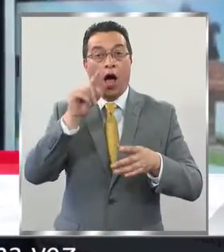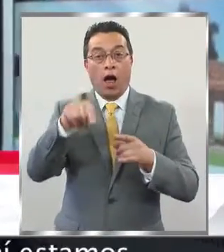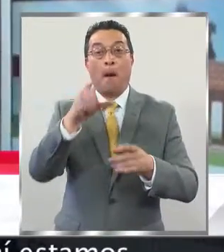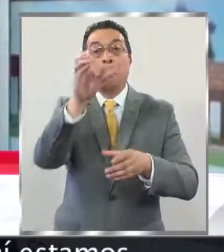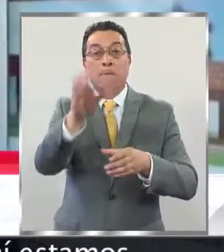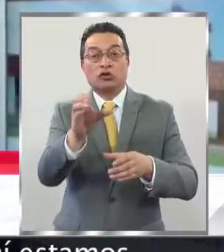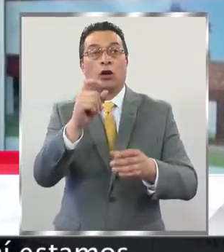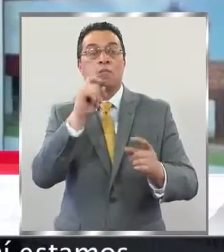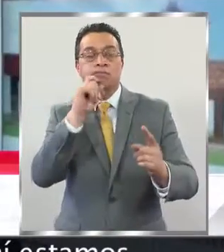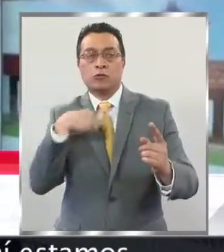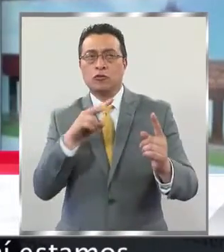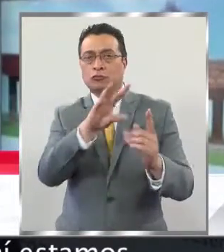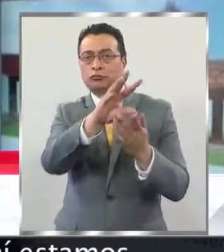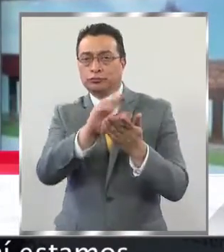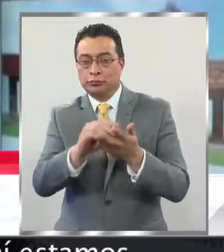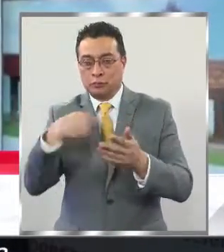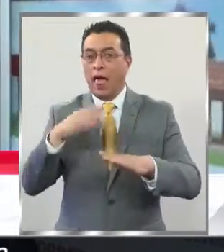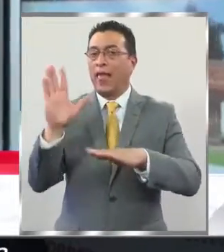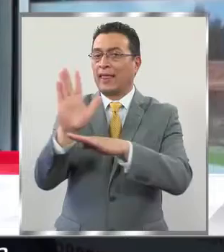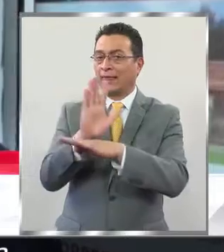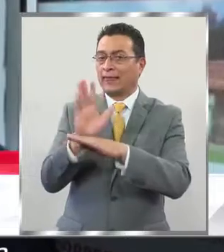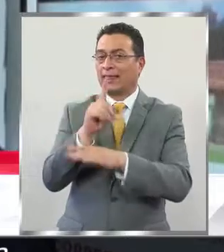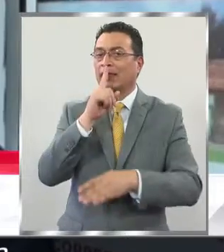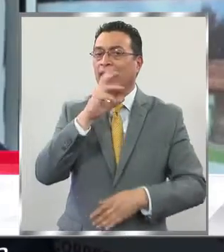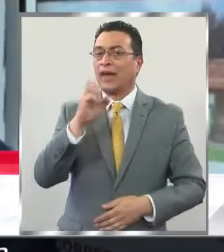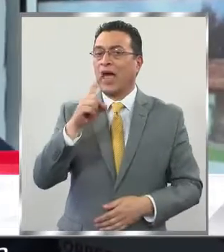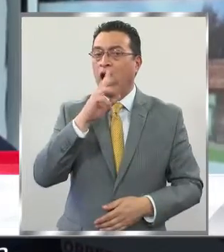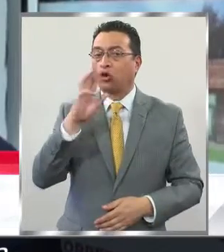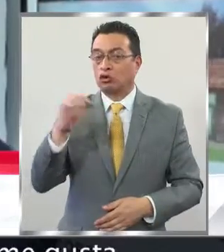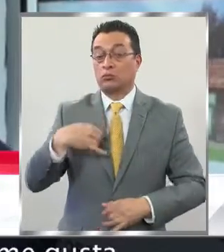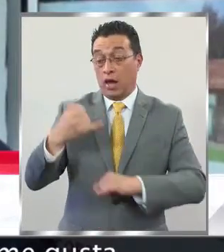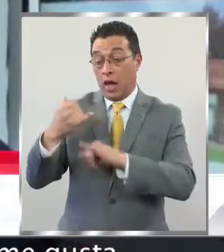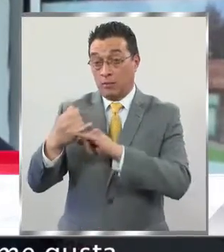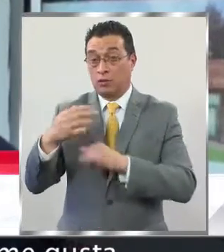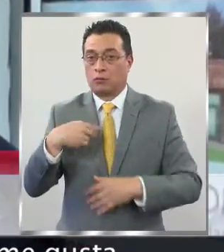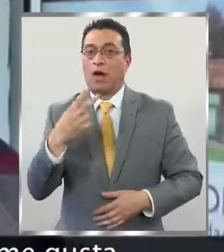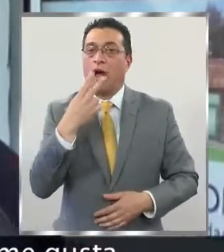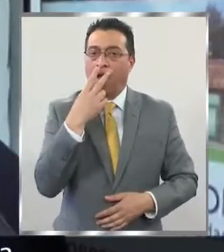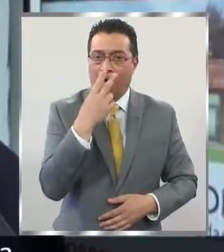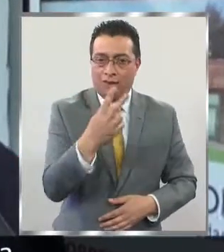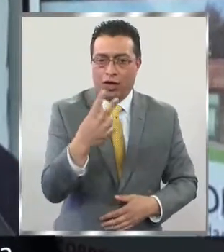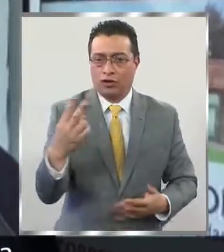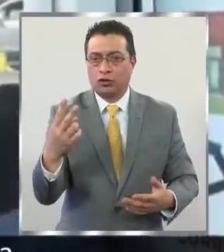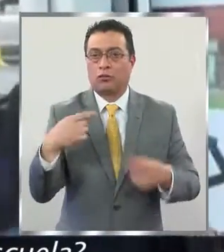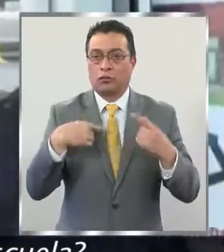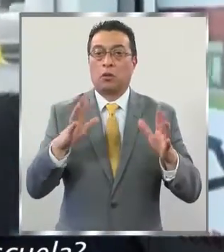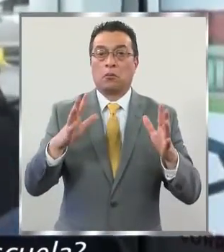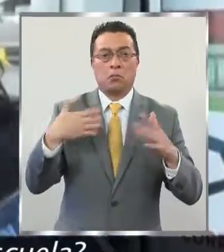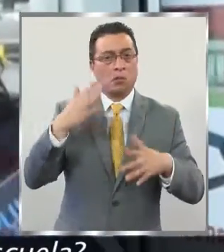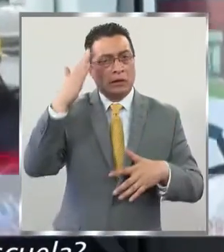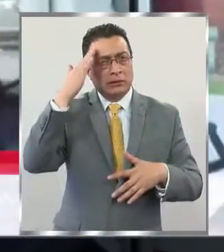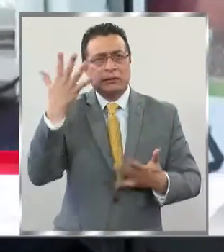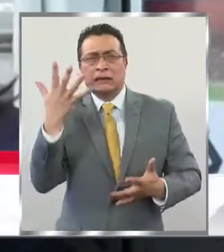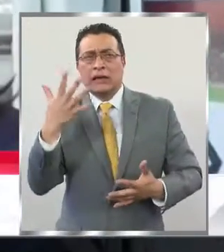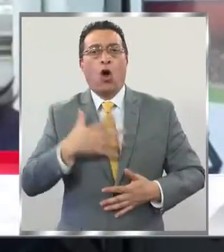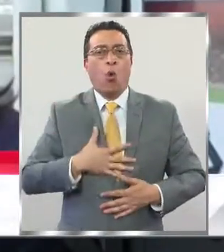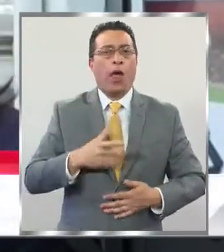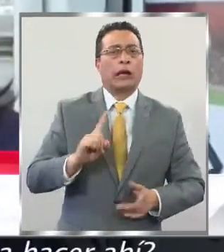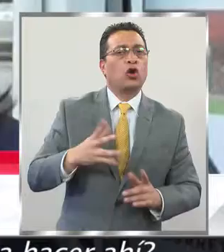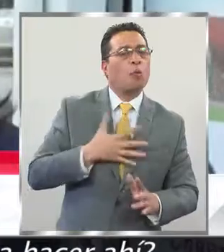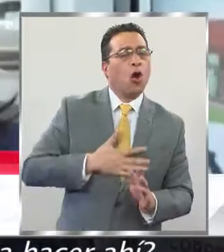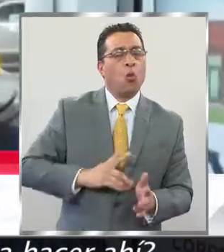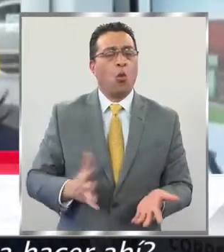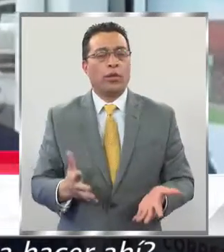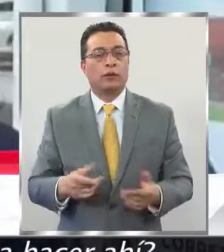hacimos una vez con una amiga, entonces yo pensando qué me gusta, qué no me gusta. ¿Te gusta mucho la escuela? Sí.